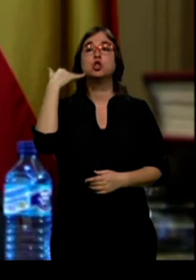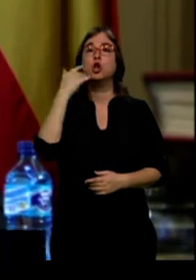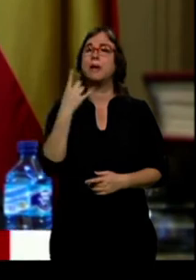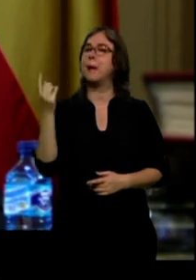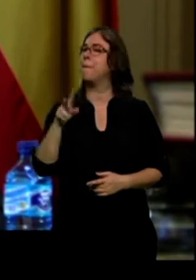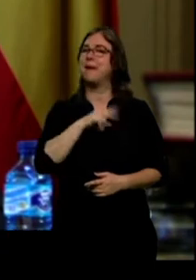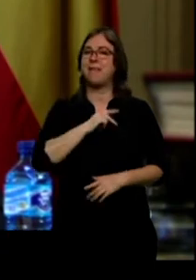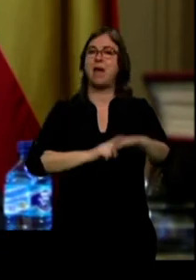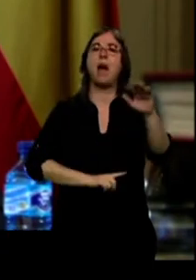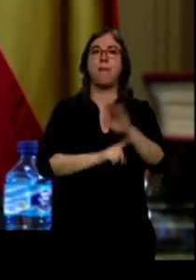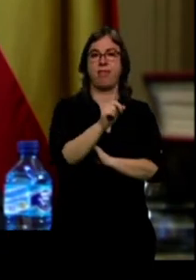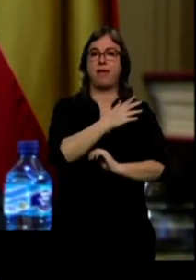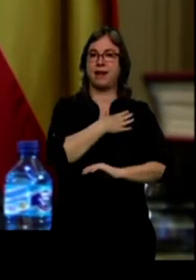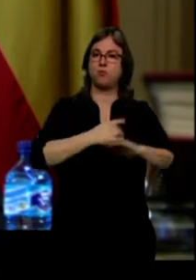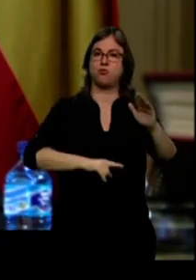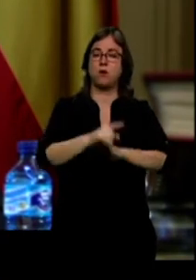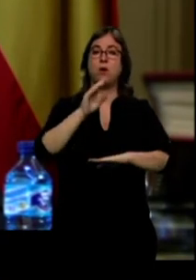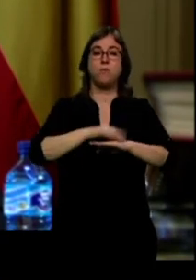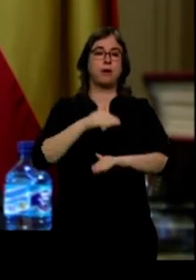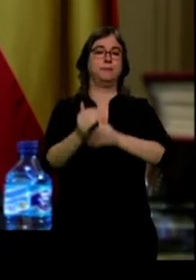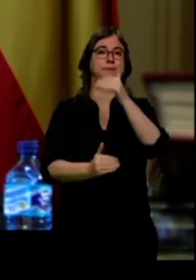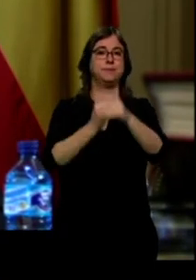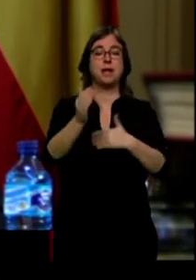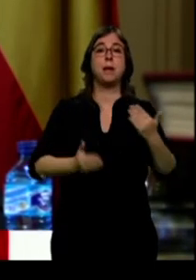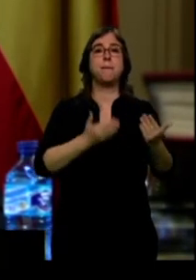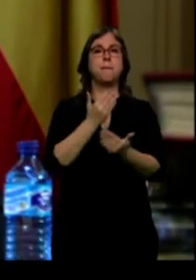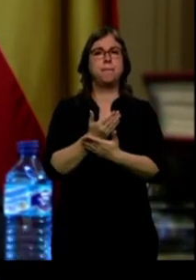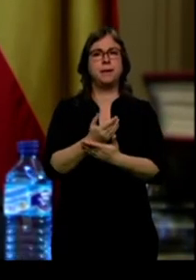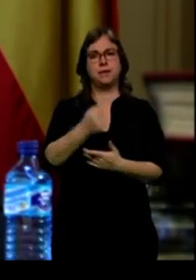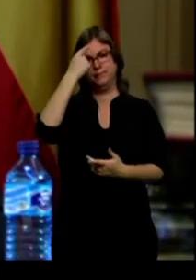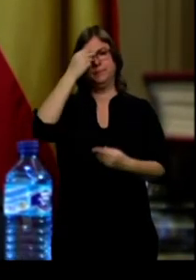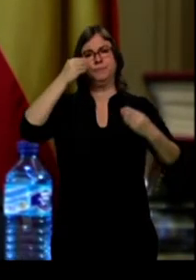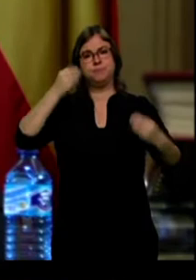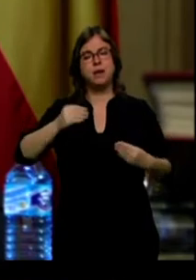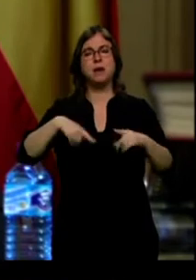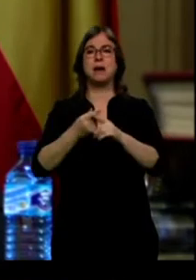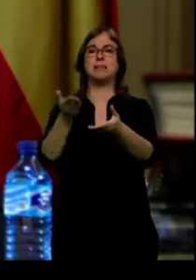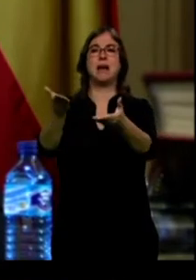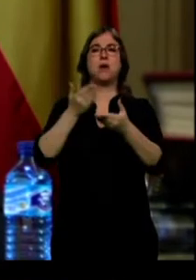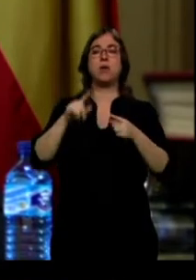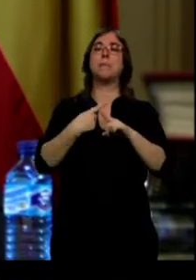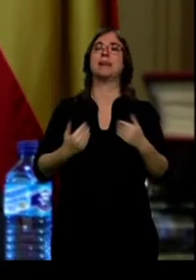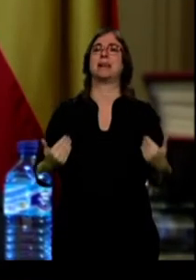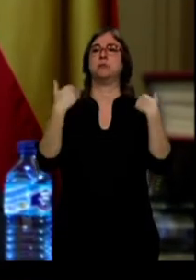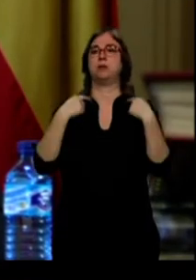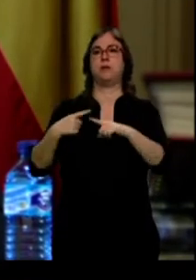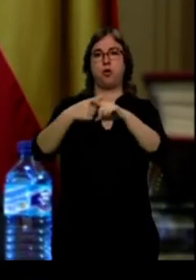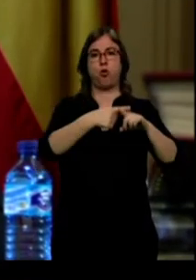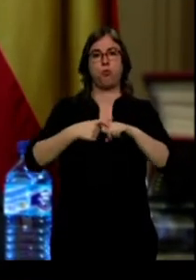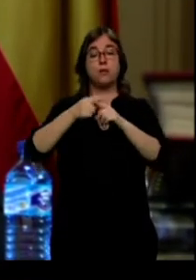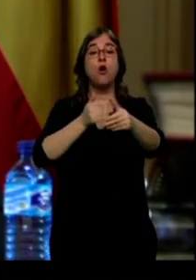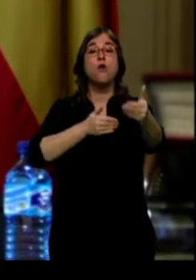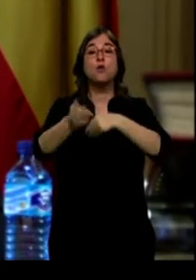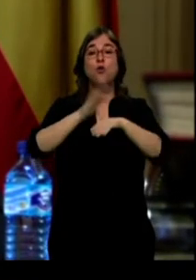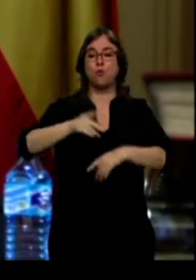estaremos. Para recorrerlo les pido altura de miras, ayuda y responsabilidad compartida. El futuro es de todos, por